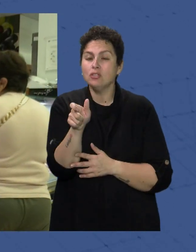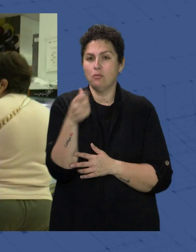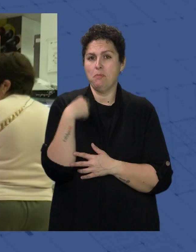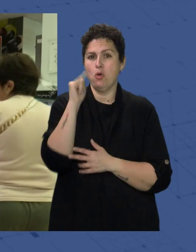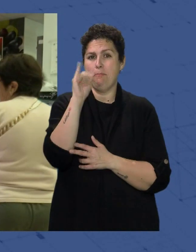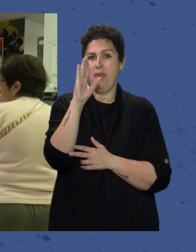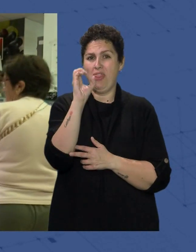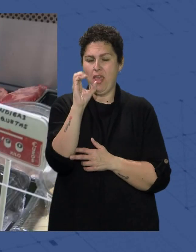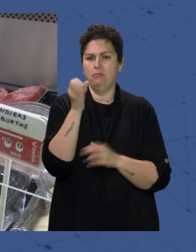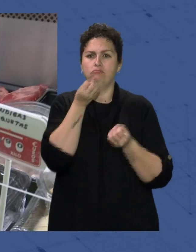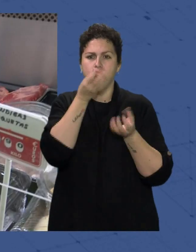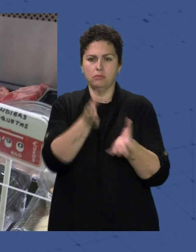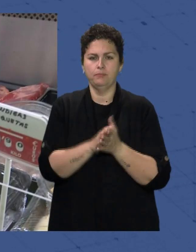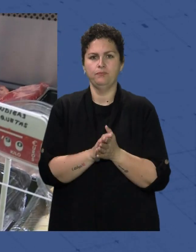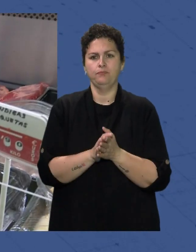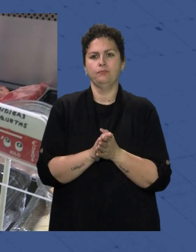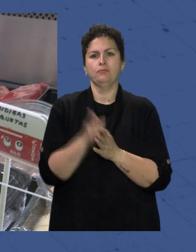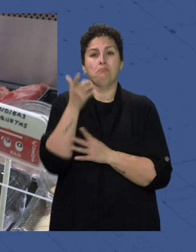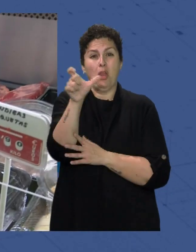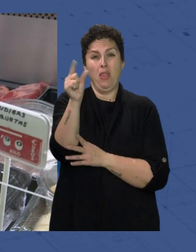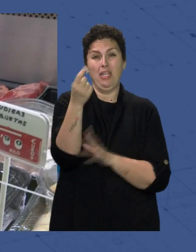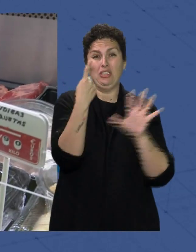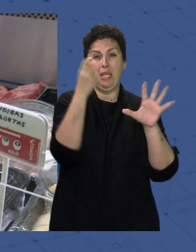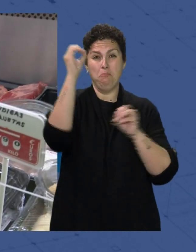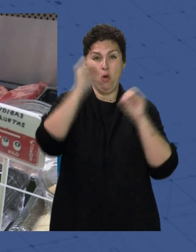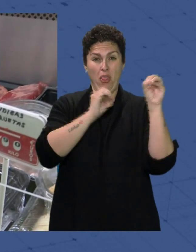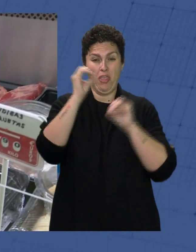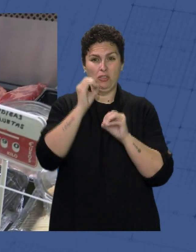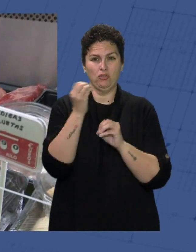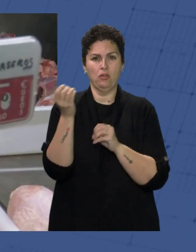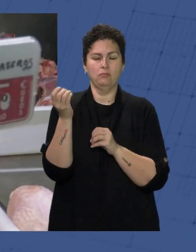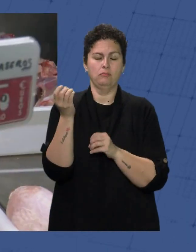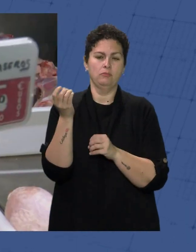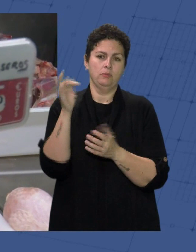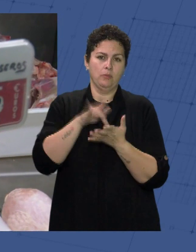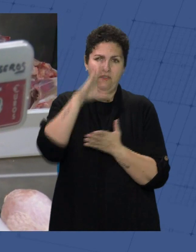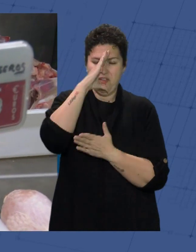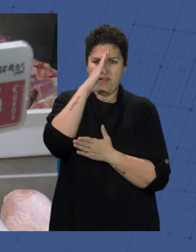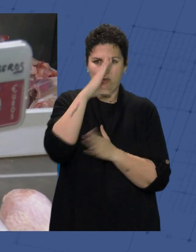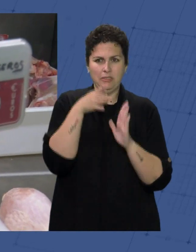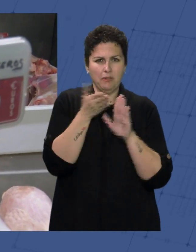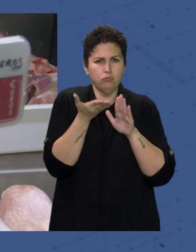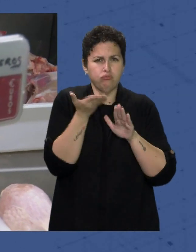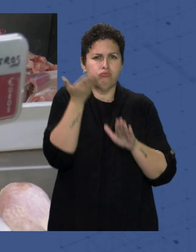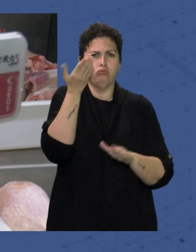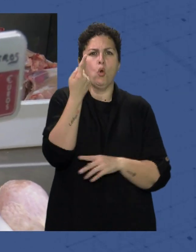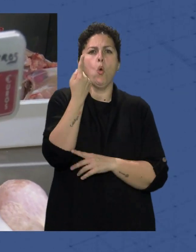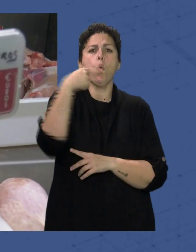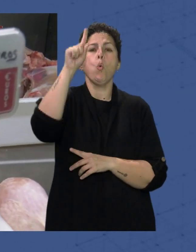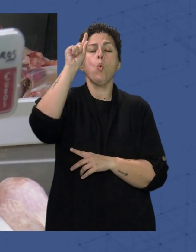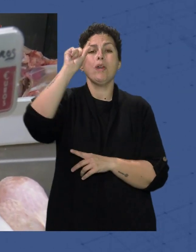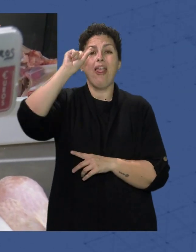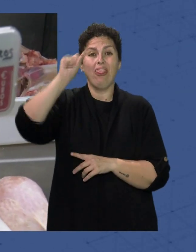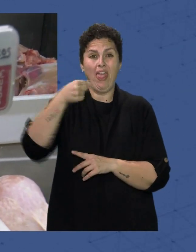La inflación se sitúa En el 6% En el mes de febrero Lo que supone una subida De una décima Frente a la